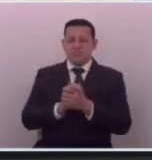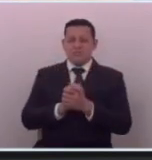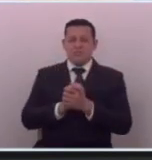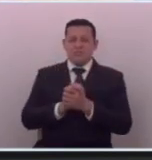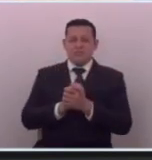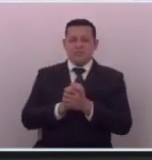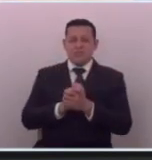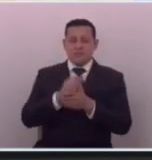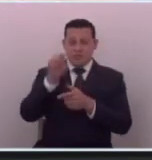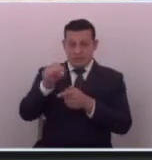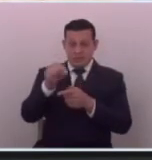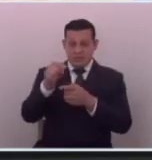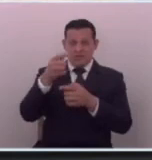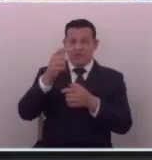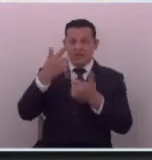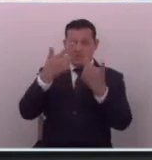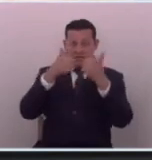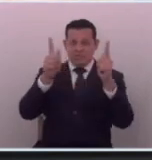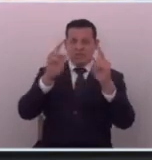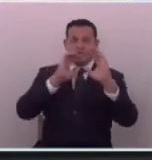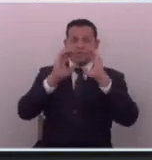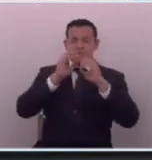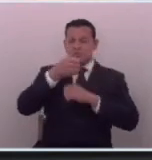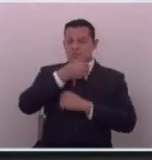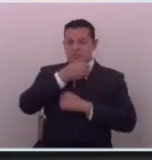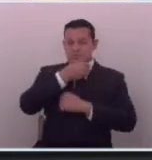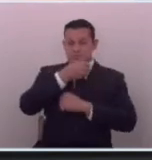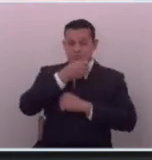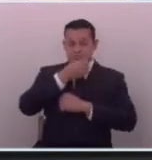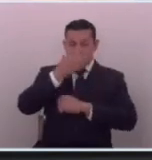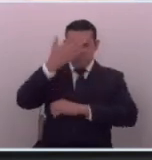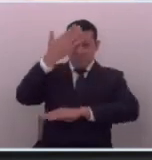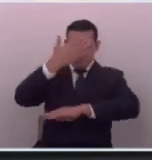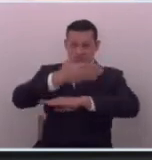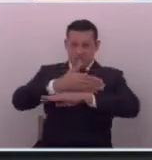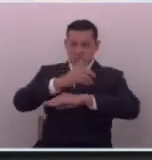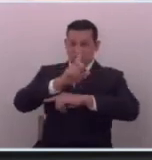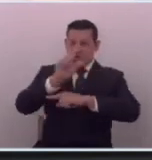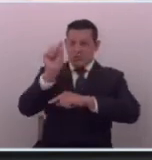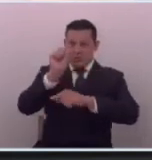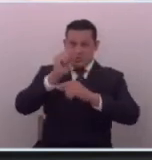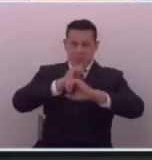¿hasta ahí es la libertad de prensa? ¿o les prohibieron publicarlo?